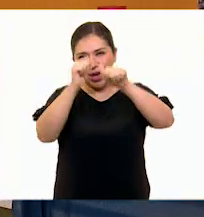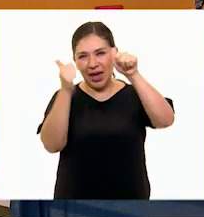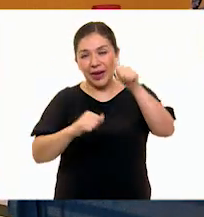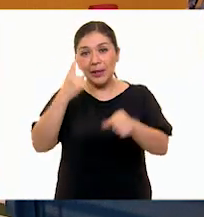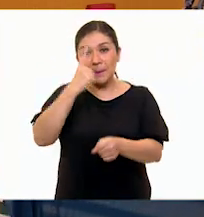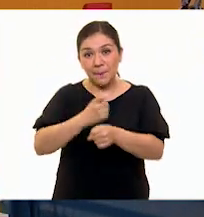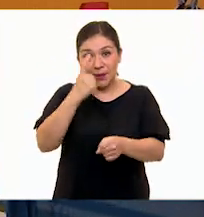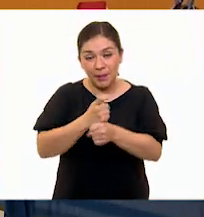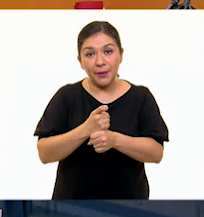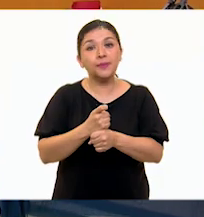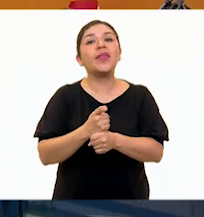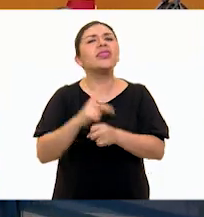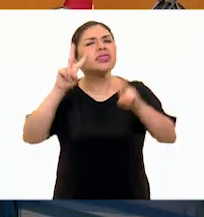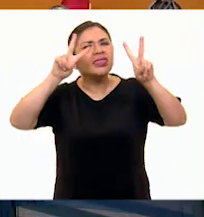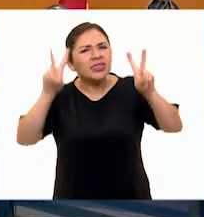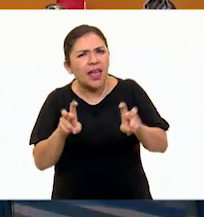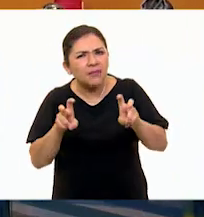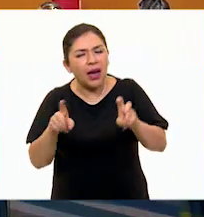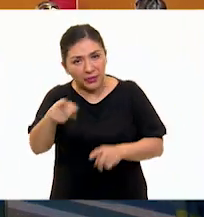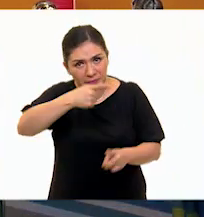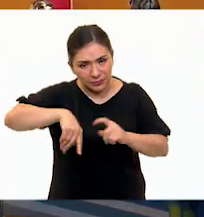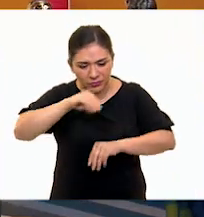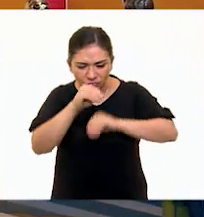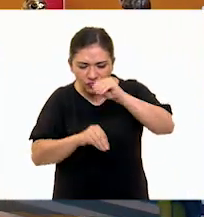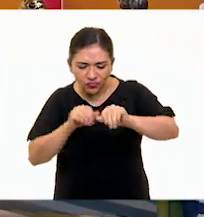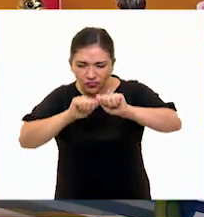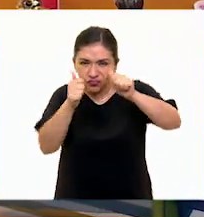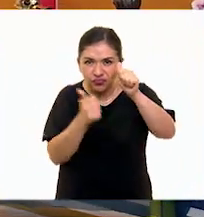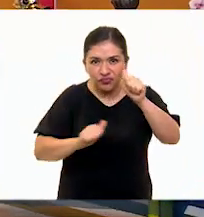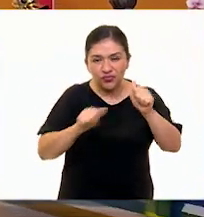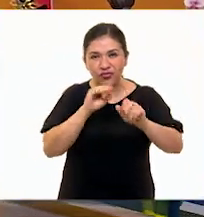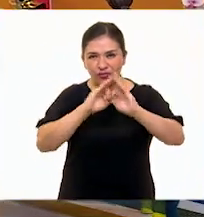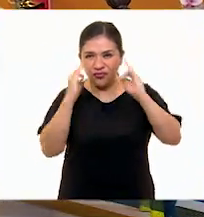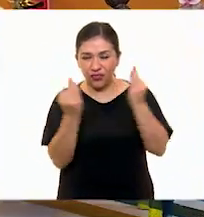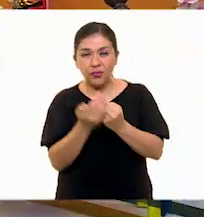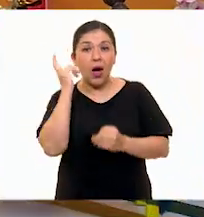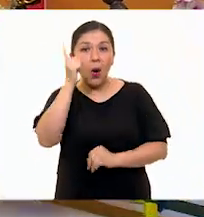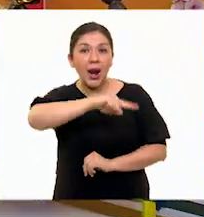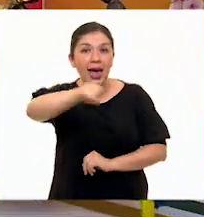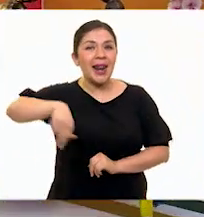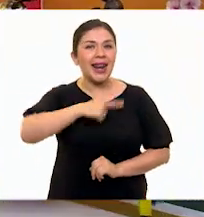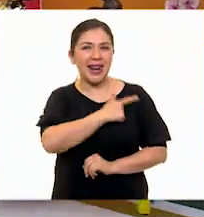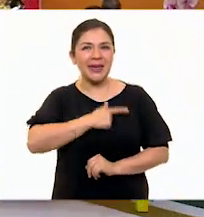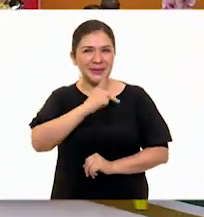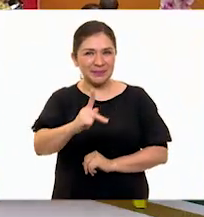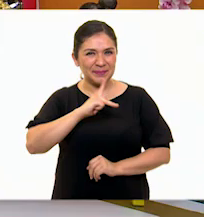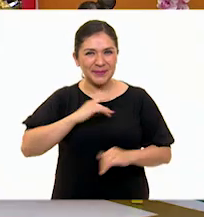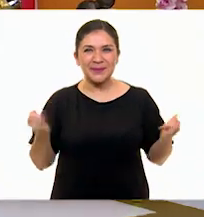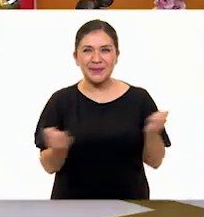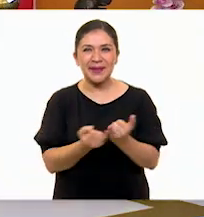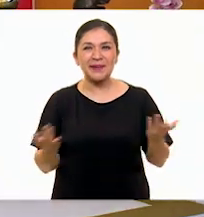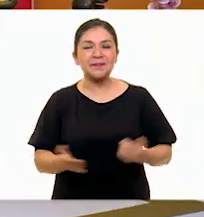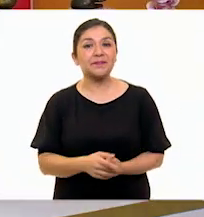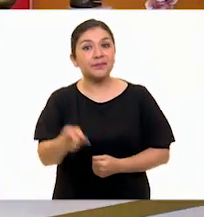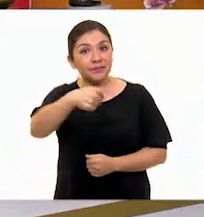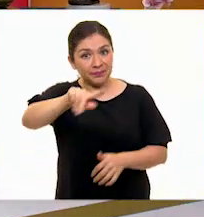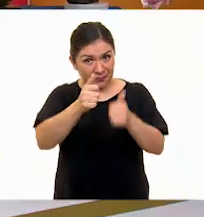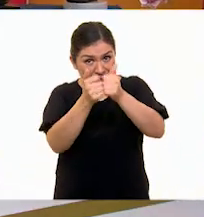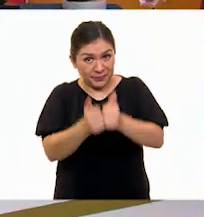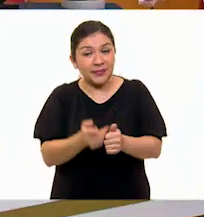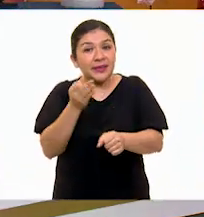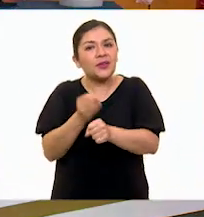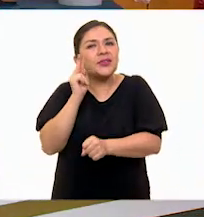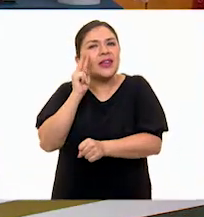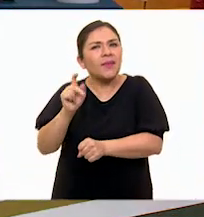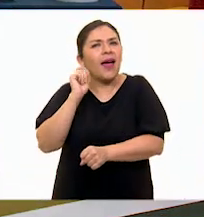primer grado de primaria el tema fue escultura en construcción esperamos que lo hayan disfrutado tanto como nosotros no te vayas porque